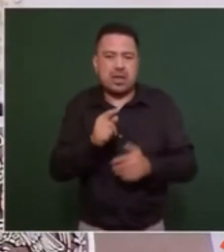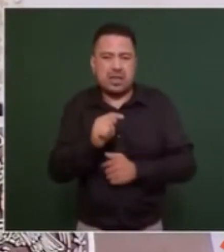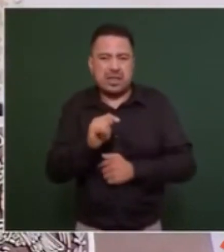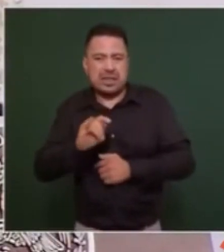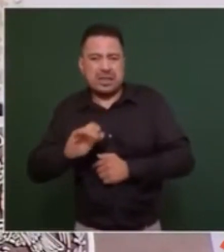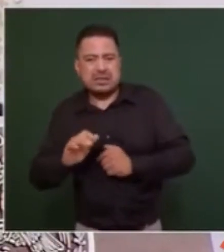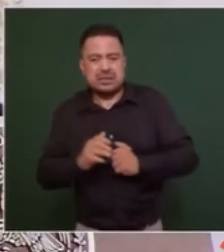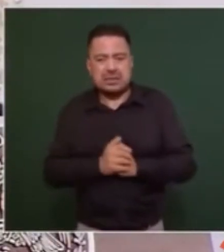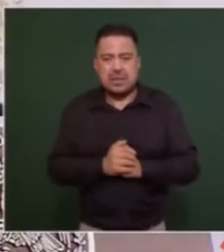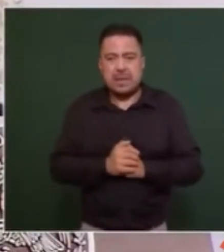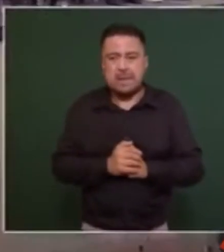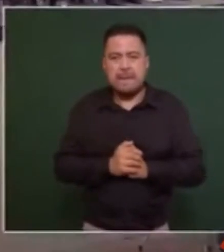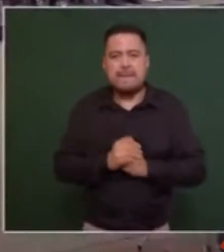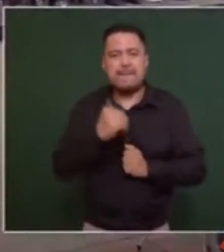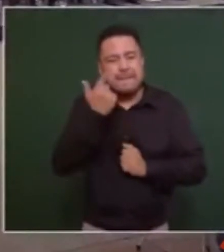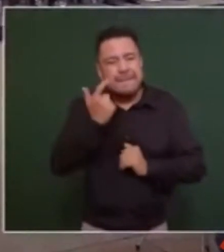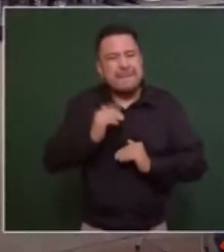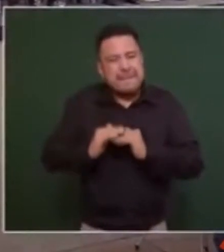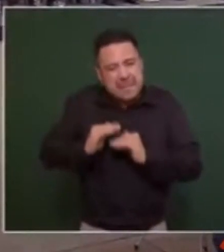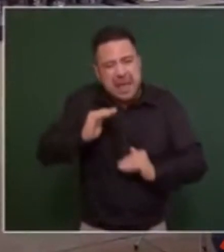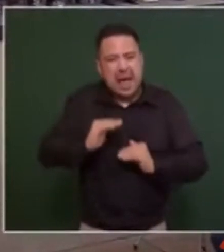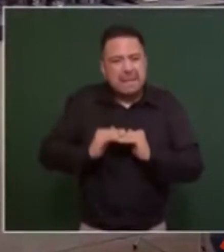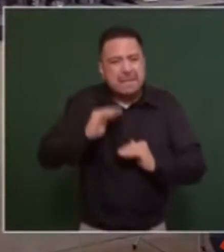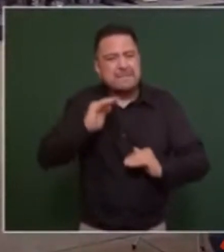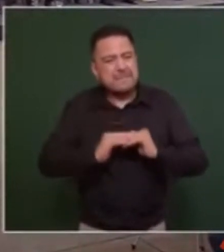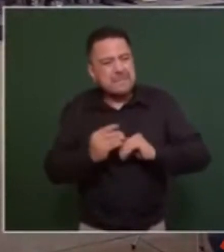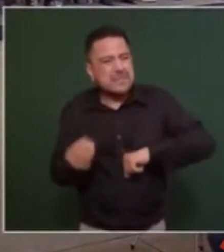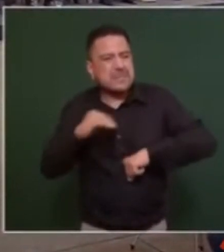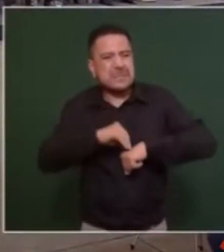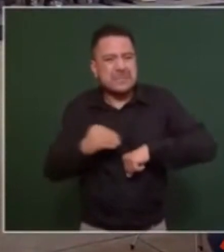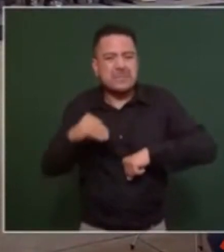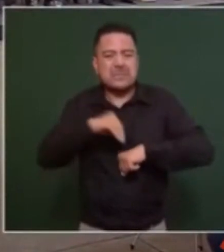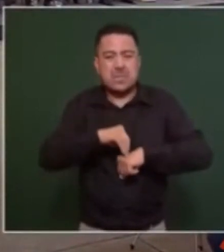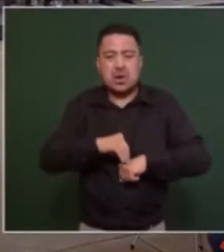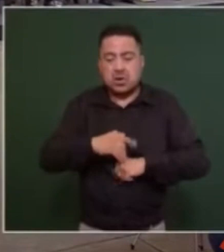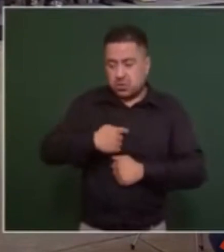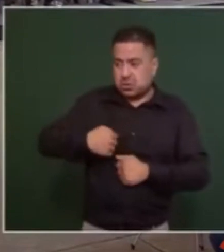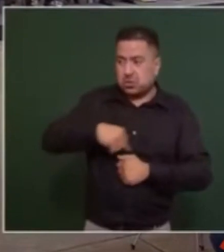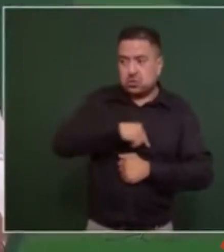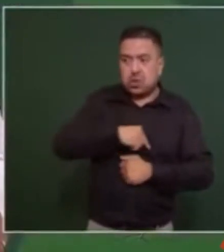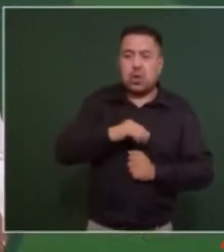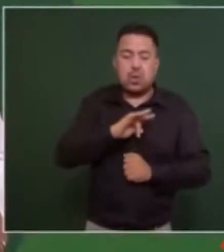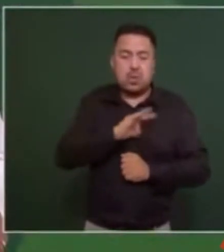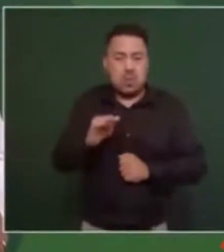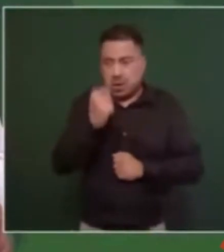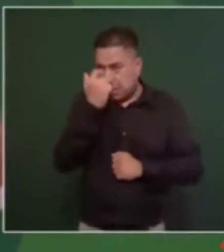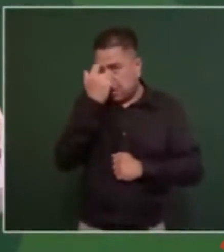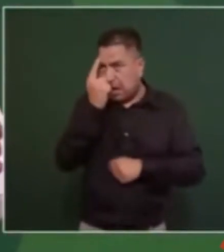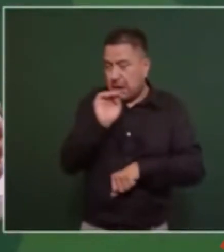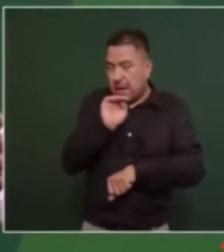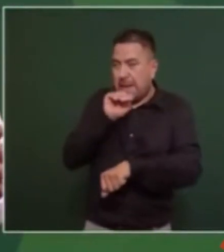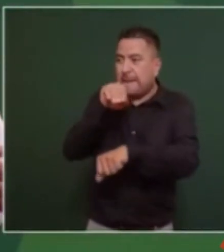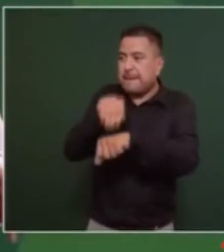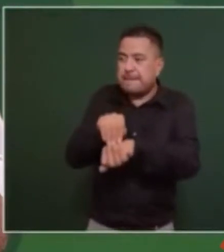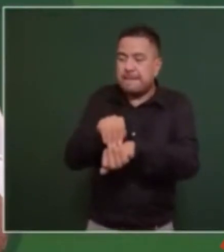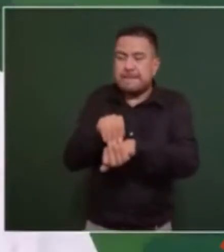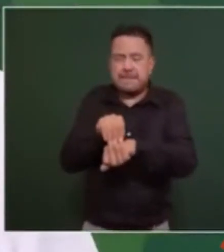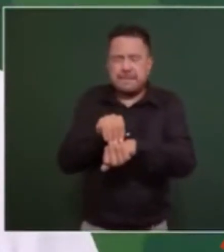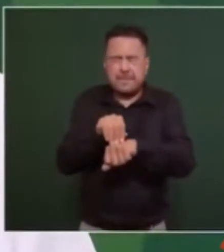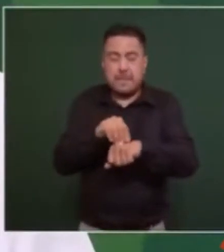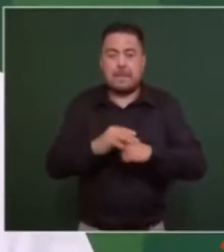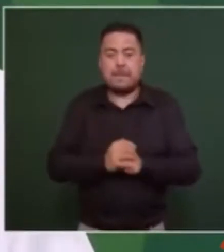Vamos a ir por más. Vamos a tratar de crear y de desarrollar